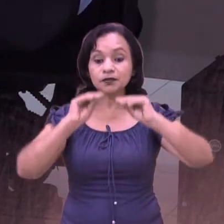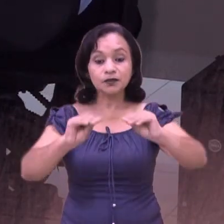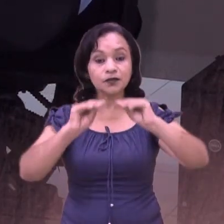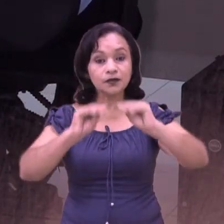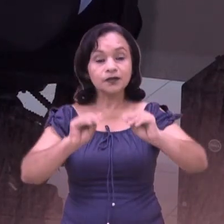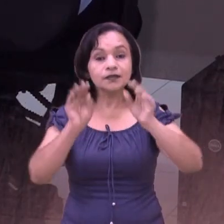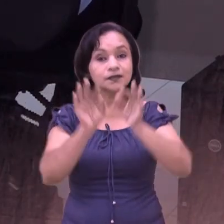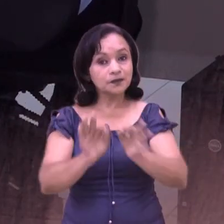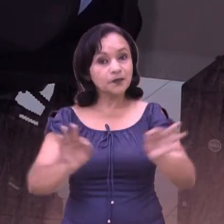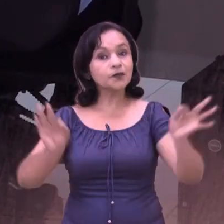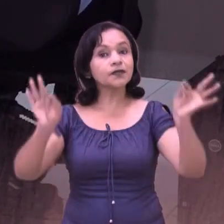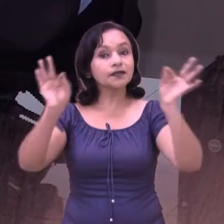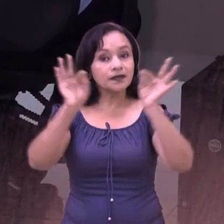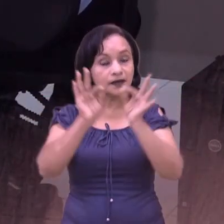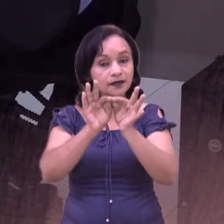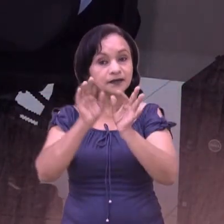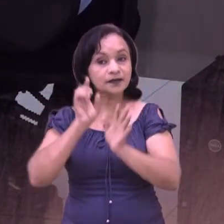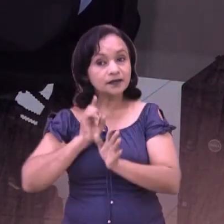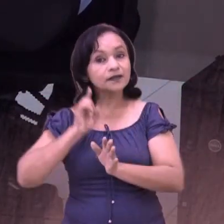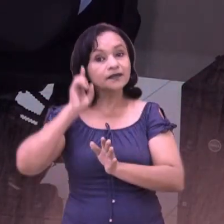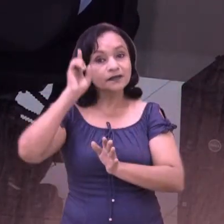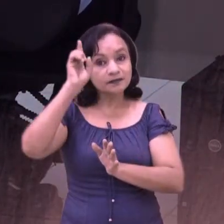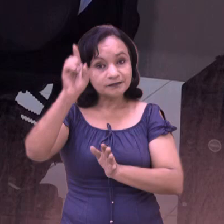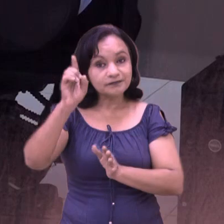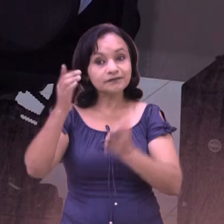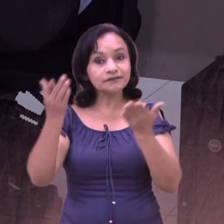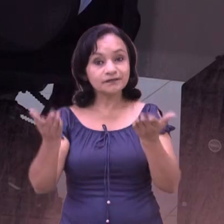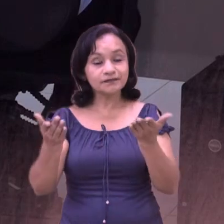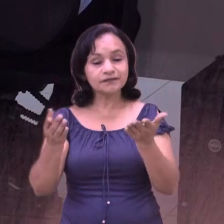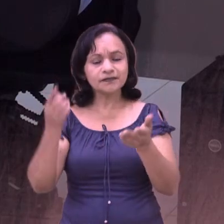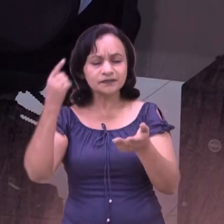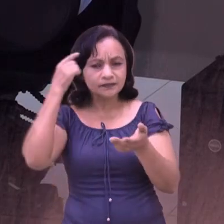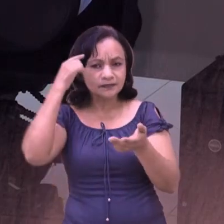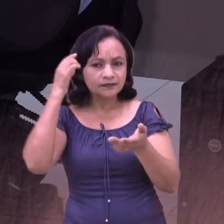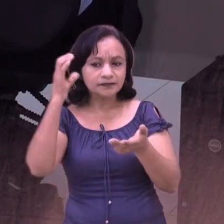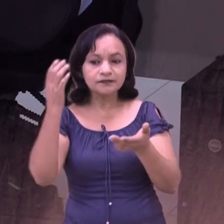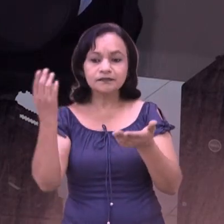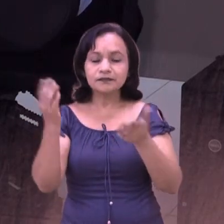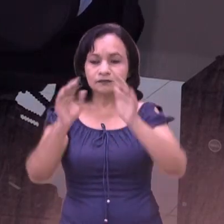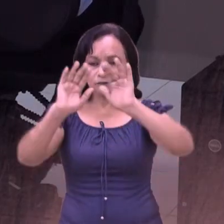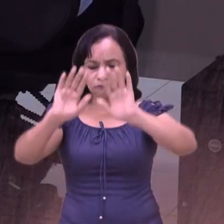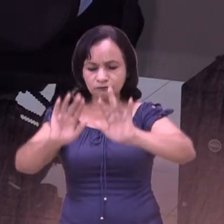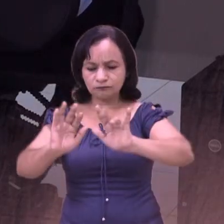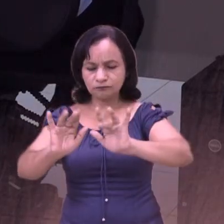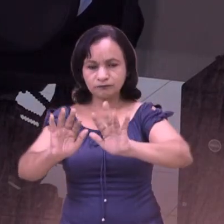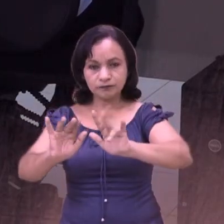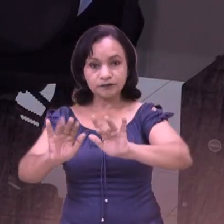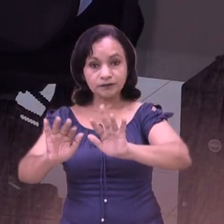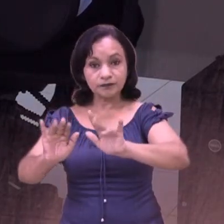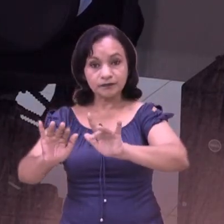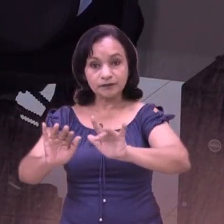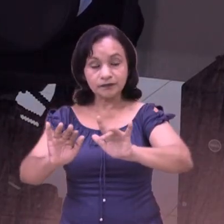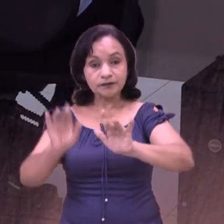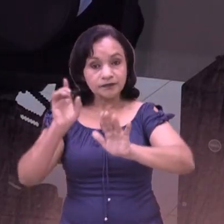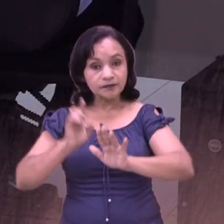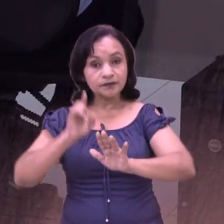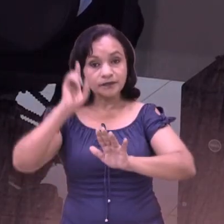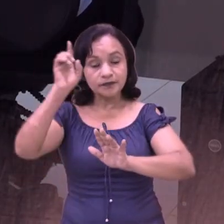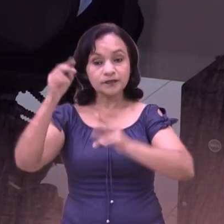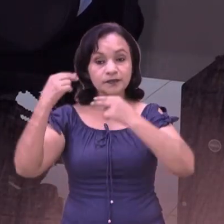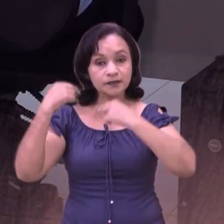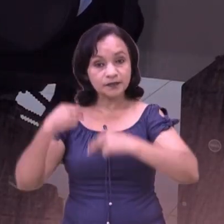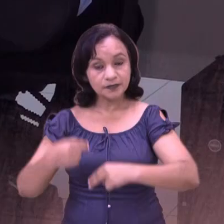formación de recursos humanos. Ahí la importancia del desarrollo del INPAE. Creemos que el uso de la tecnología, si no está